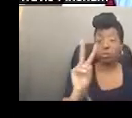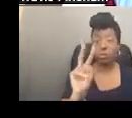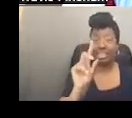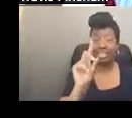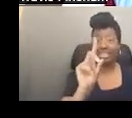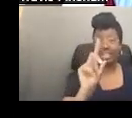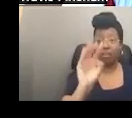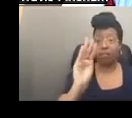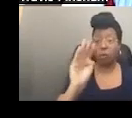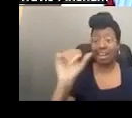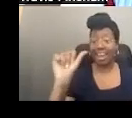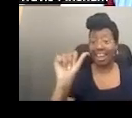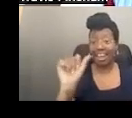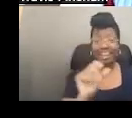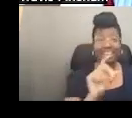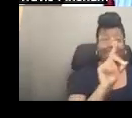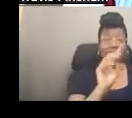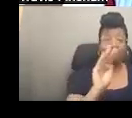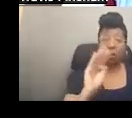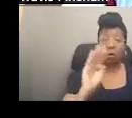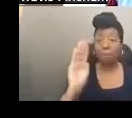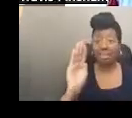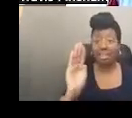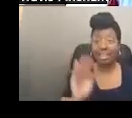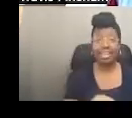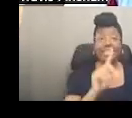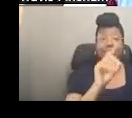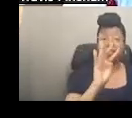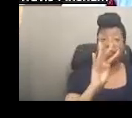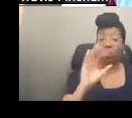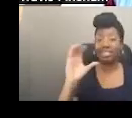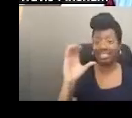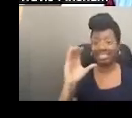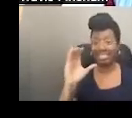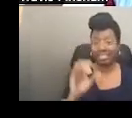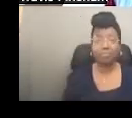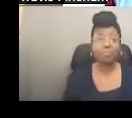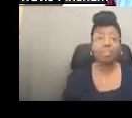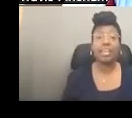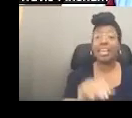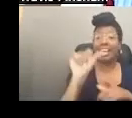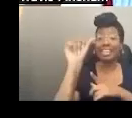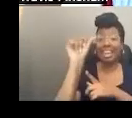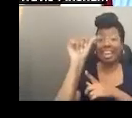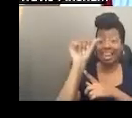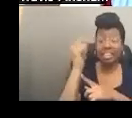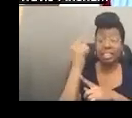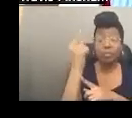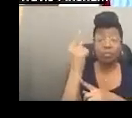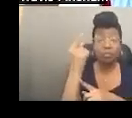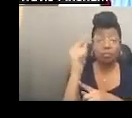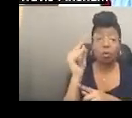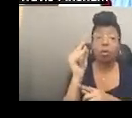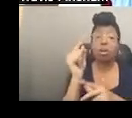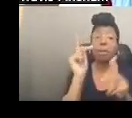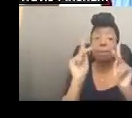D4B, D4C. Fideicomiso D4A, D4B, D4C. El D4A es para